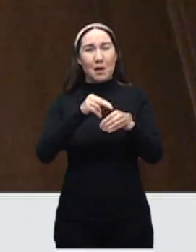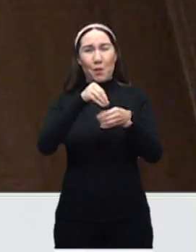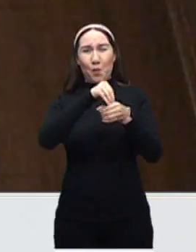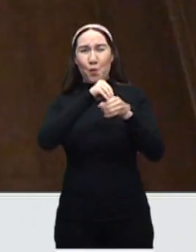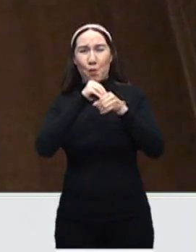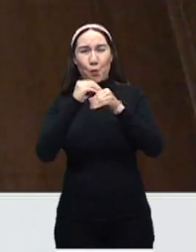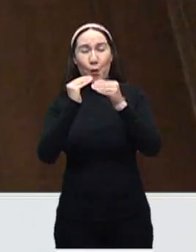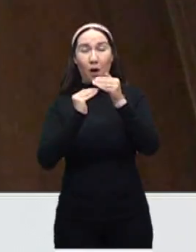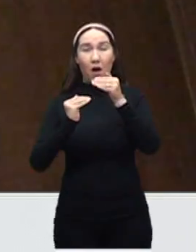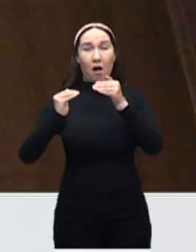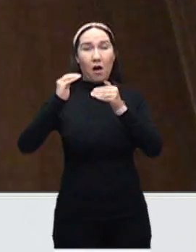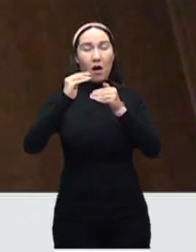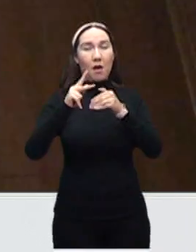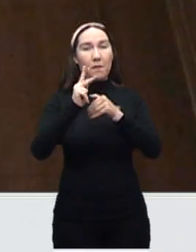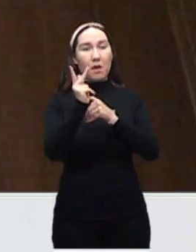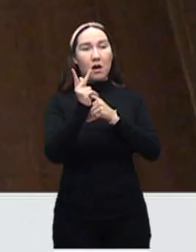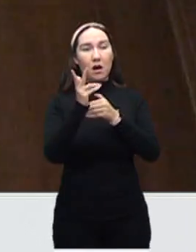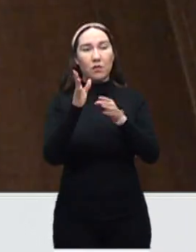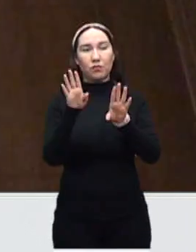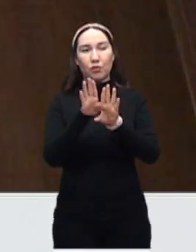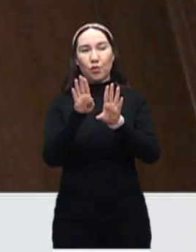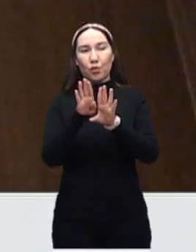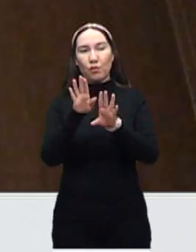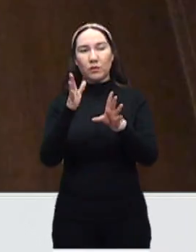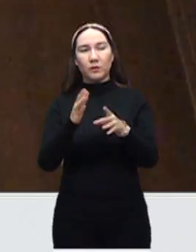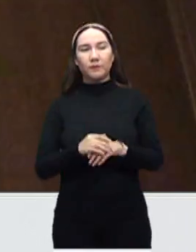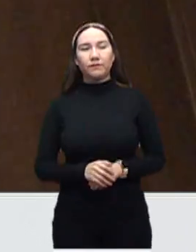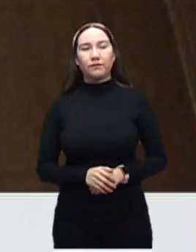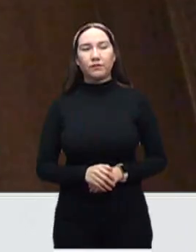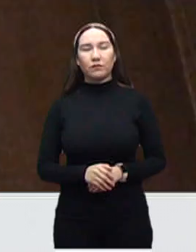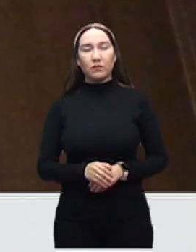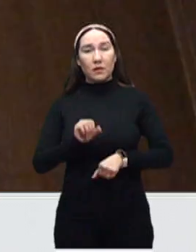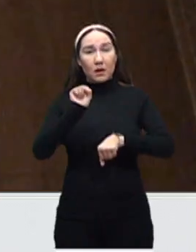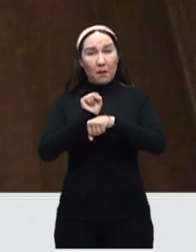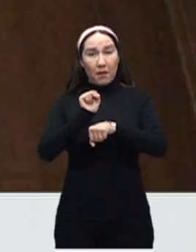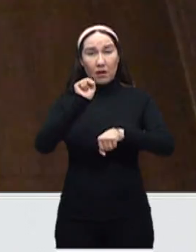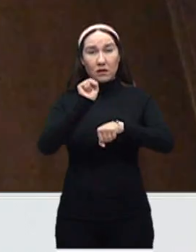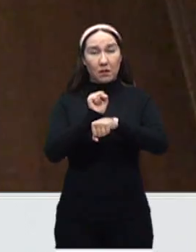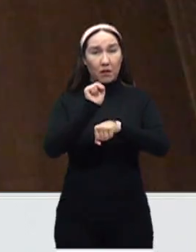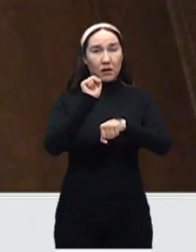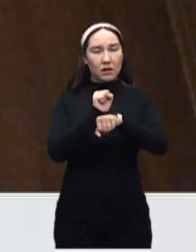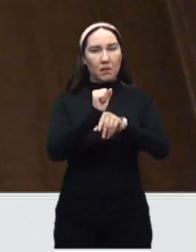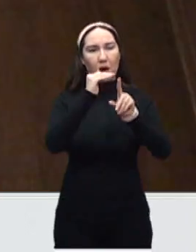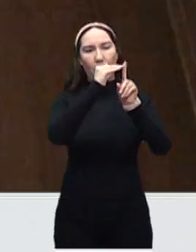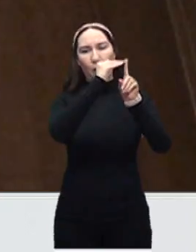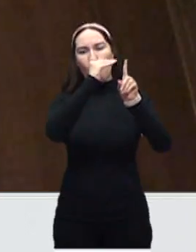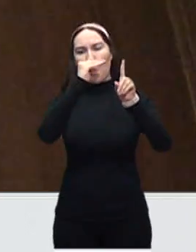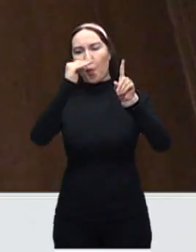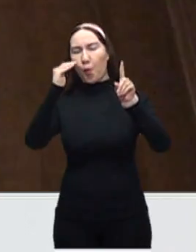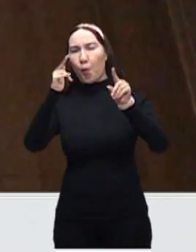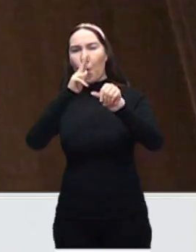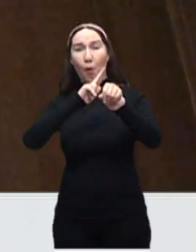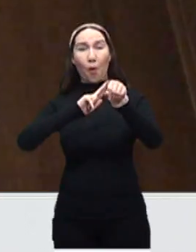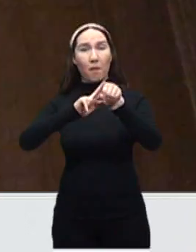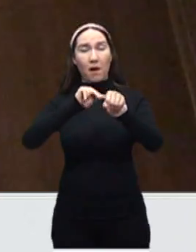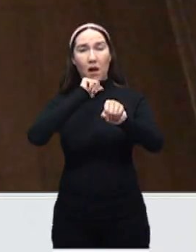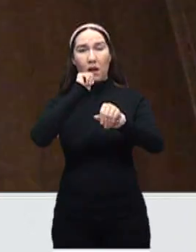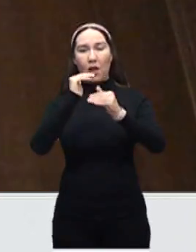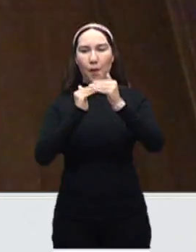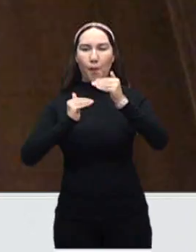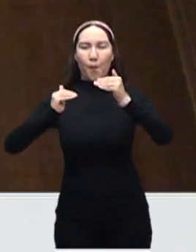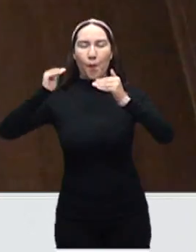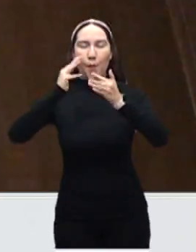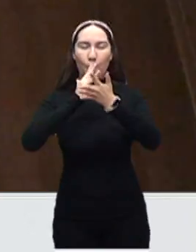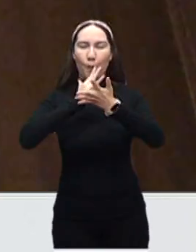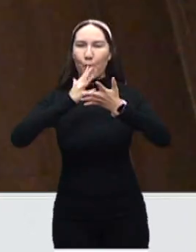pero el comportamiento ha sido estable en las semanas, no ha habido un crecimiento explosivo y las hospitalizaciones